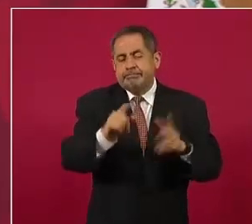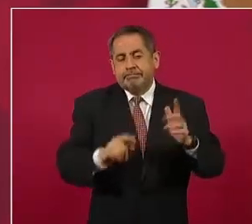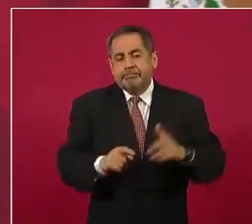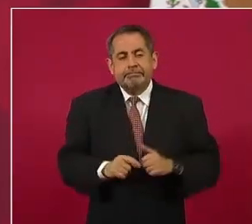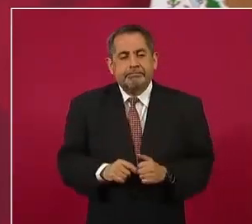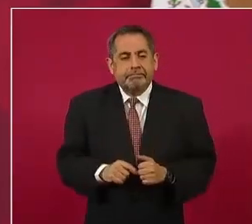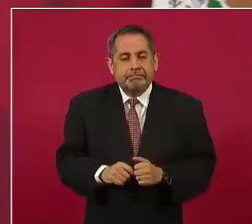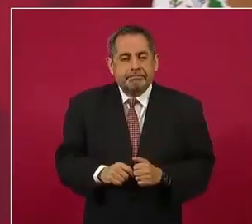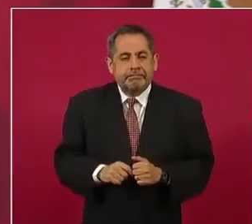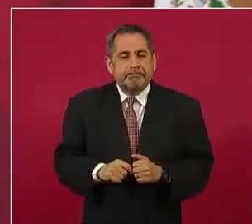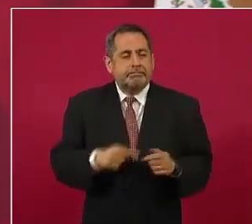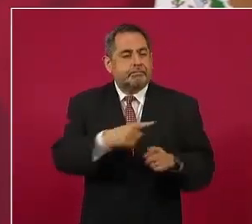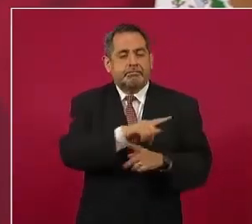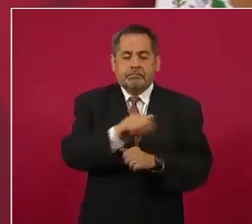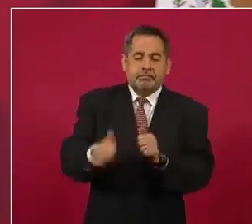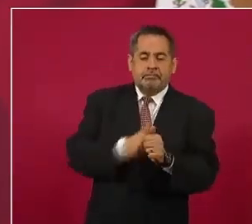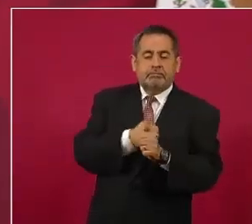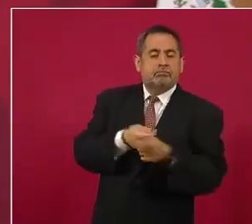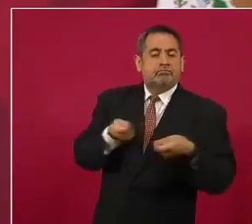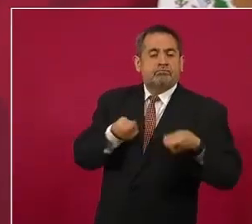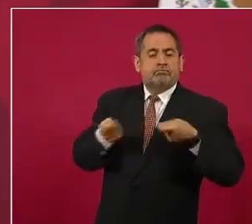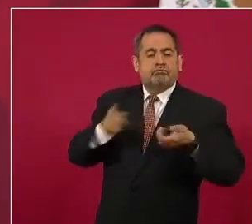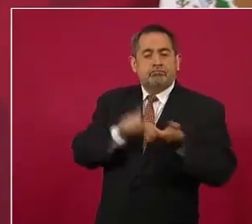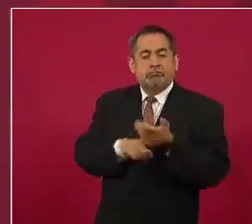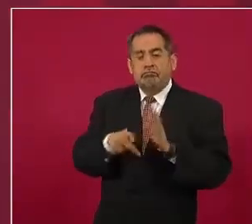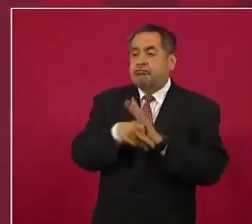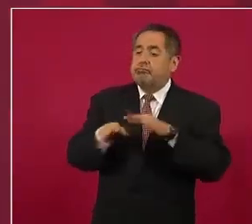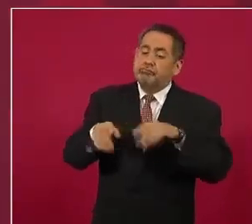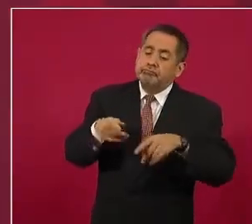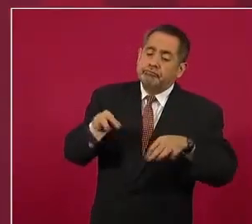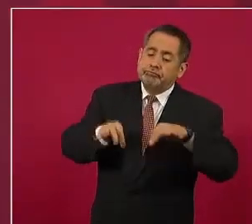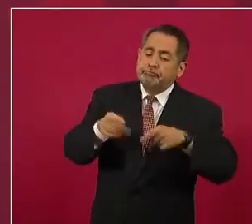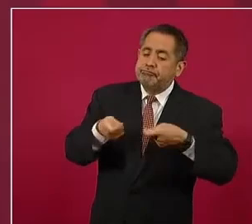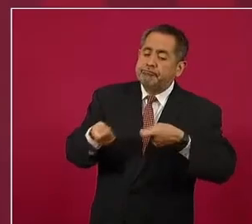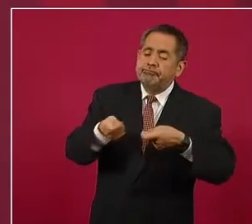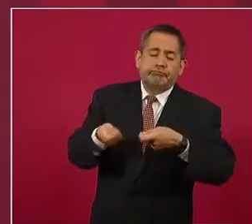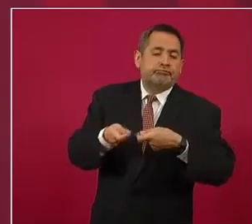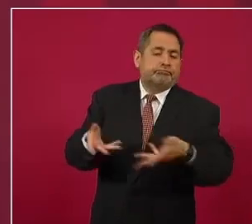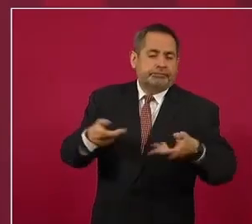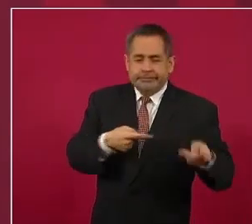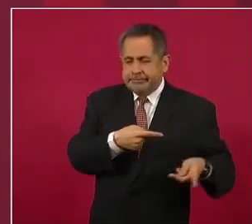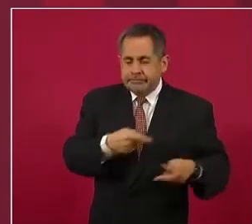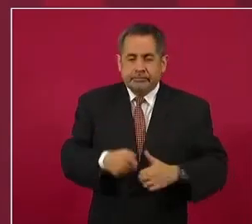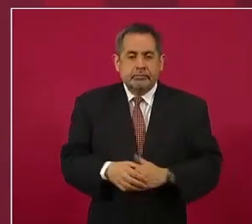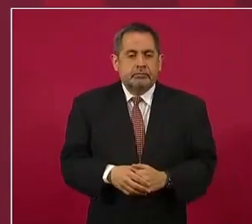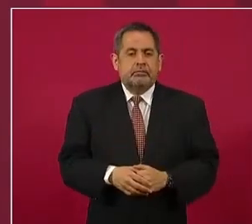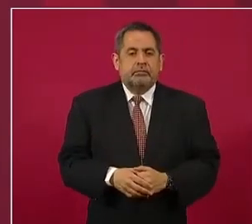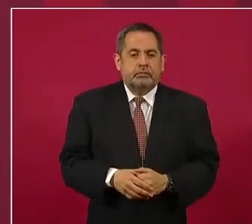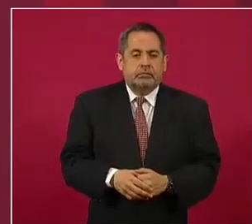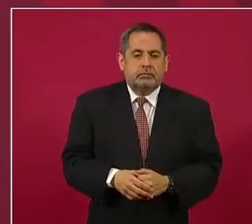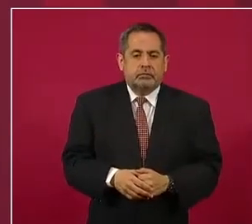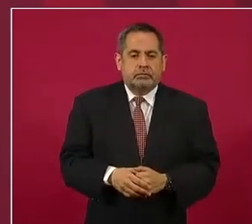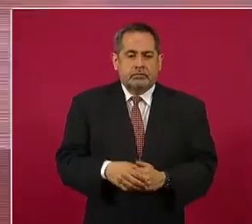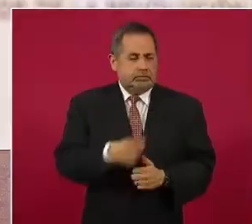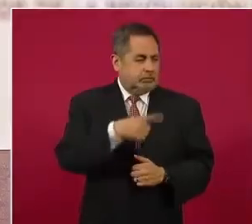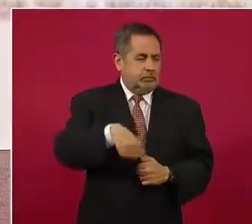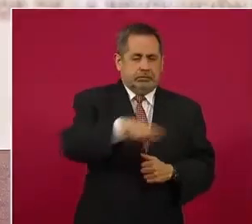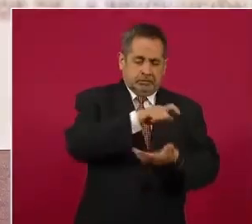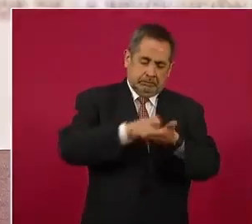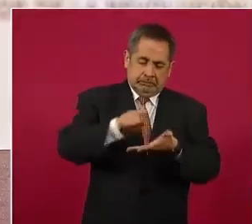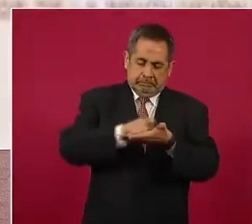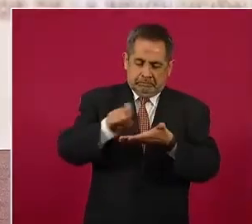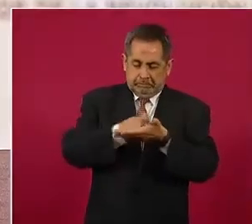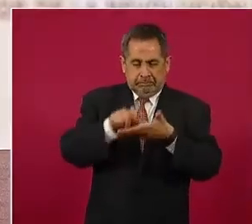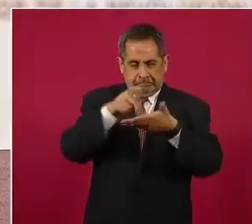de los conservadores, el boletín de los conservadores, todos los que escriben ahí.